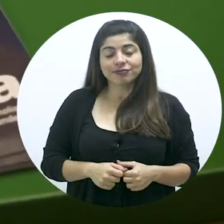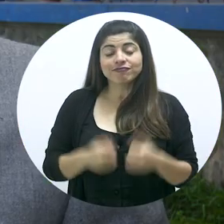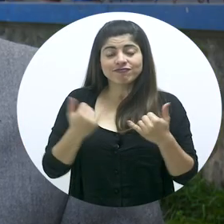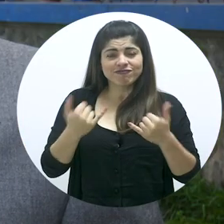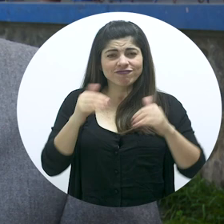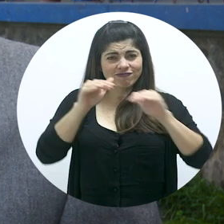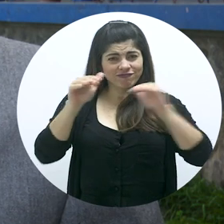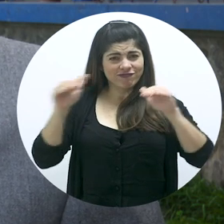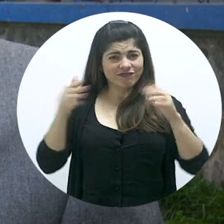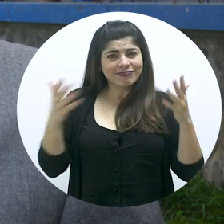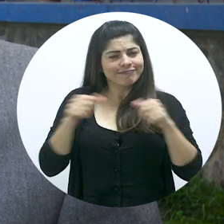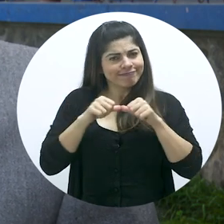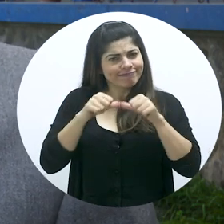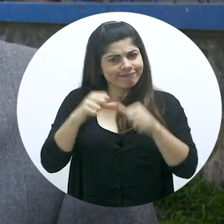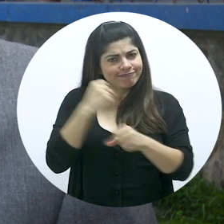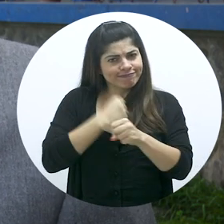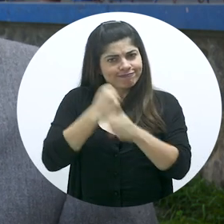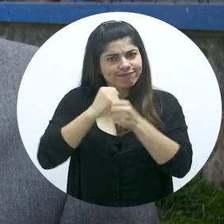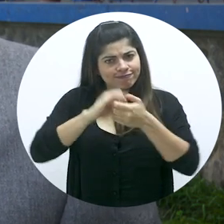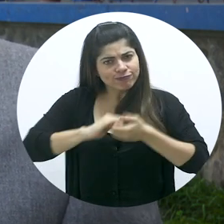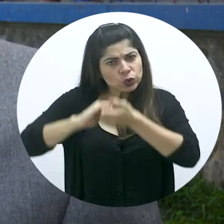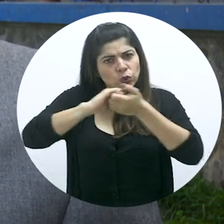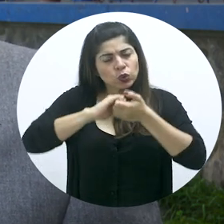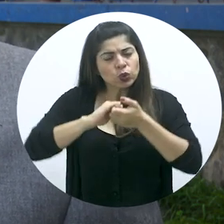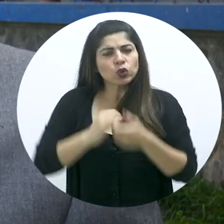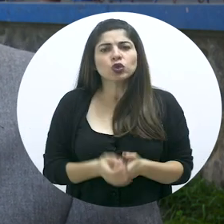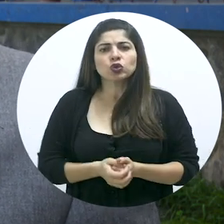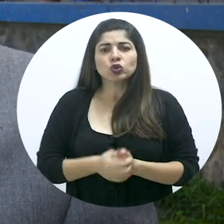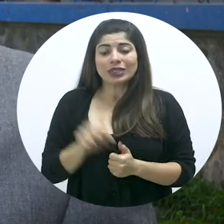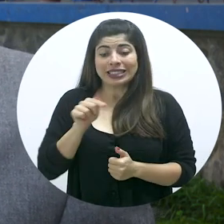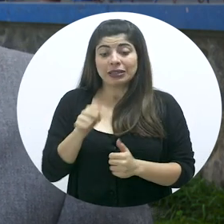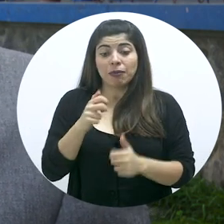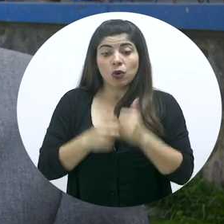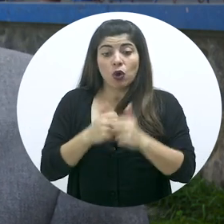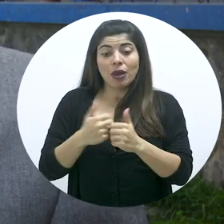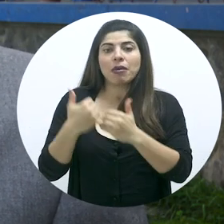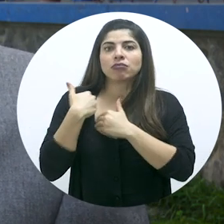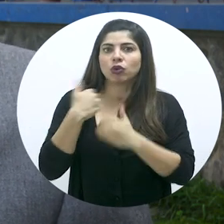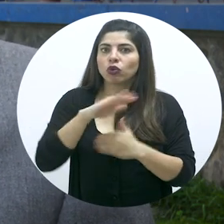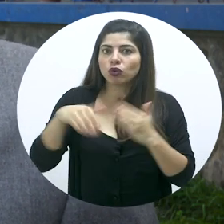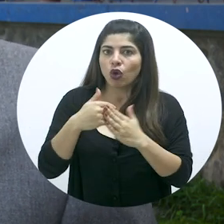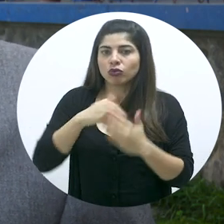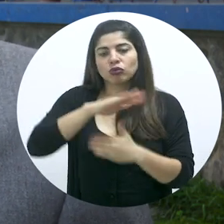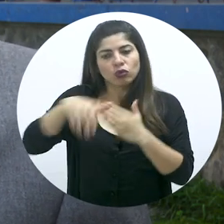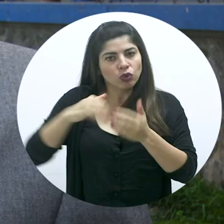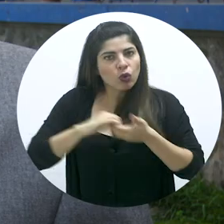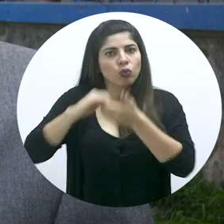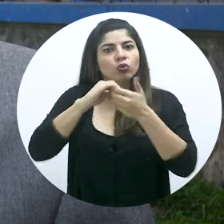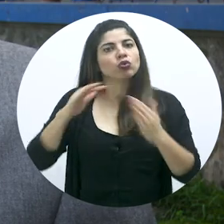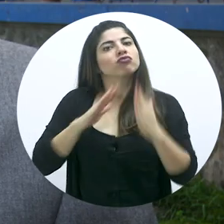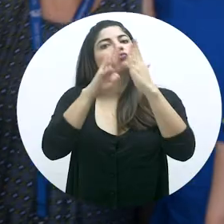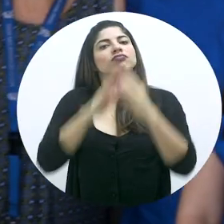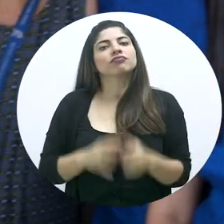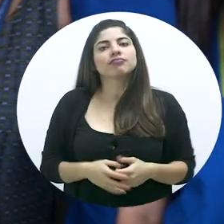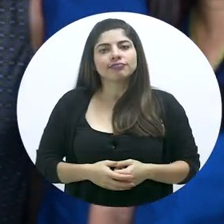El llamado es, sigamos trabajando juntos, que esto es un problema de todos y tenemos que enfrentarlo todo.